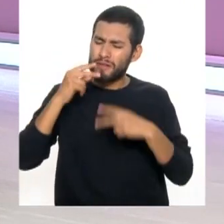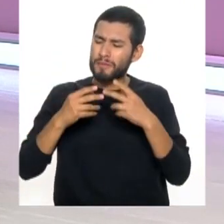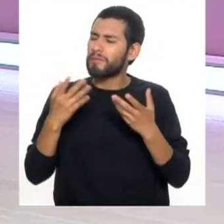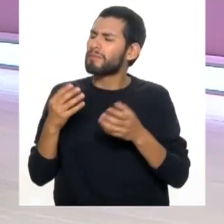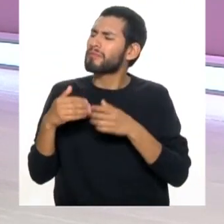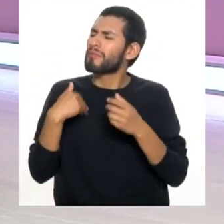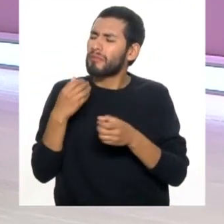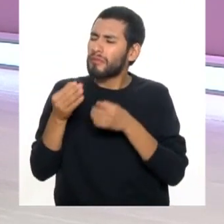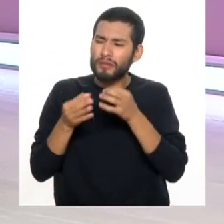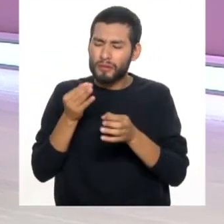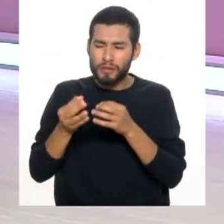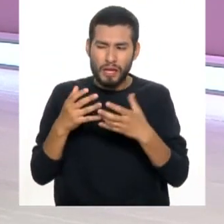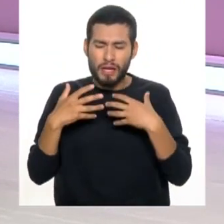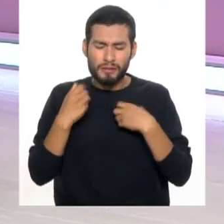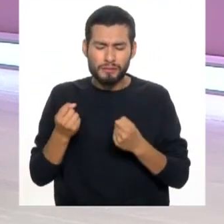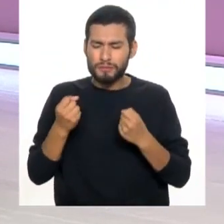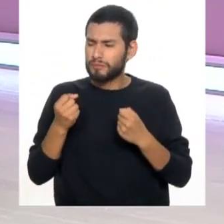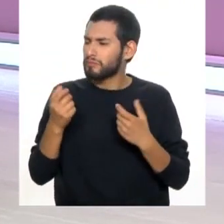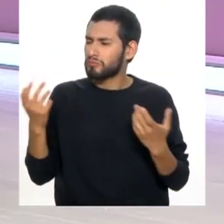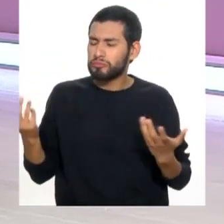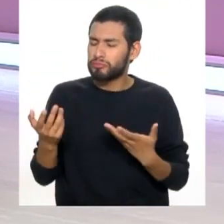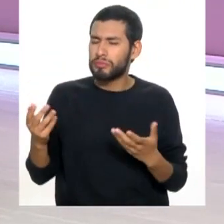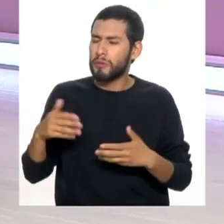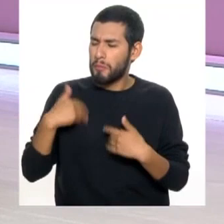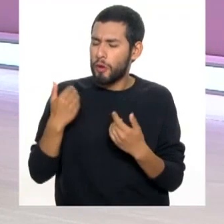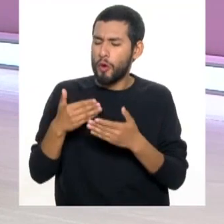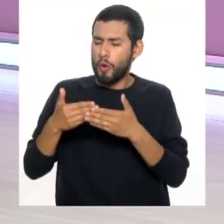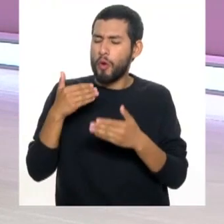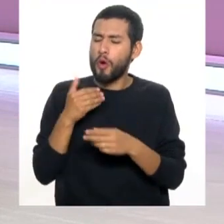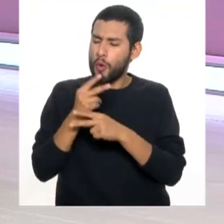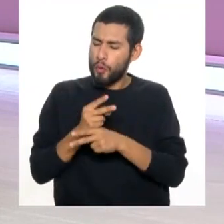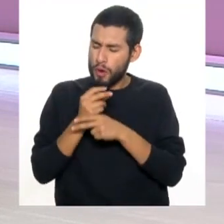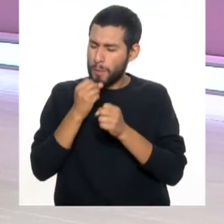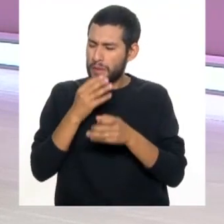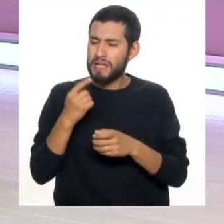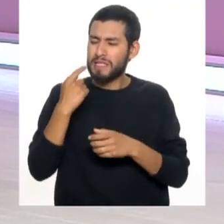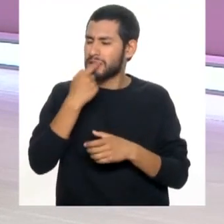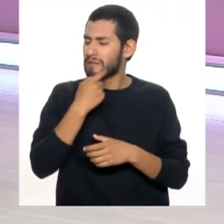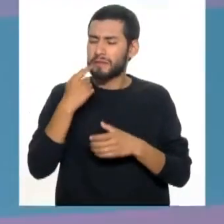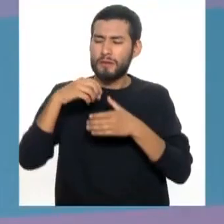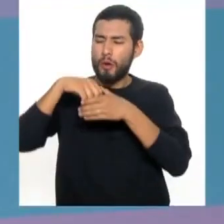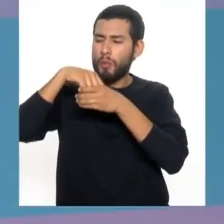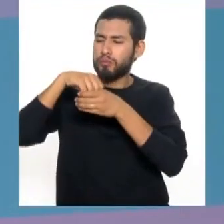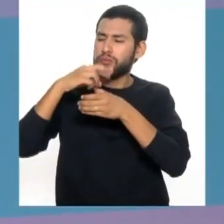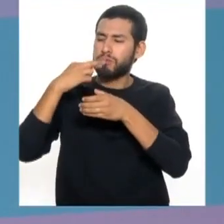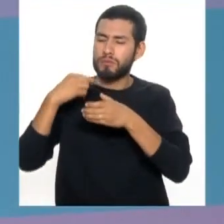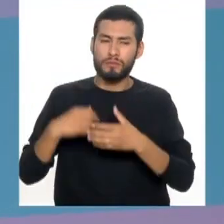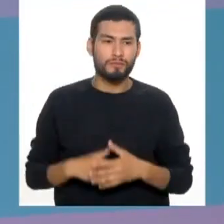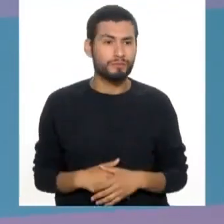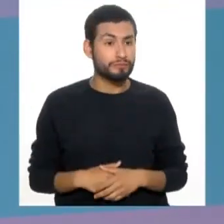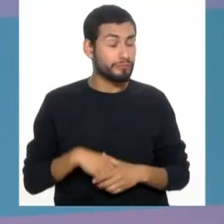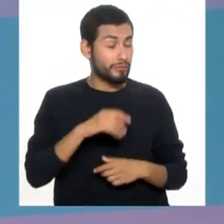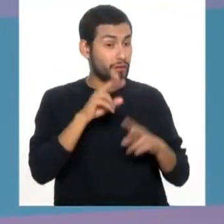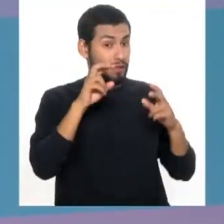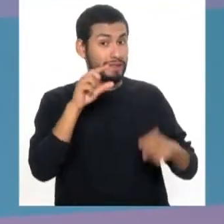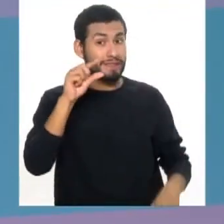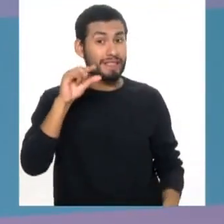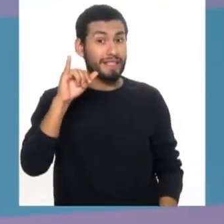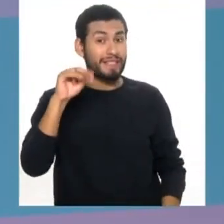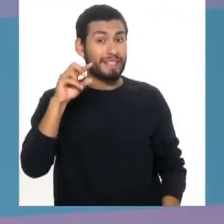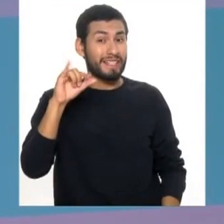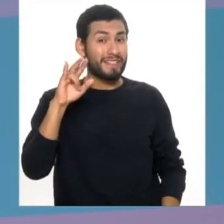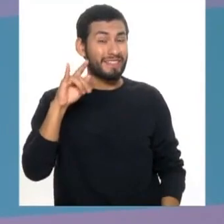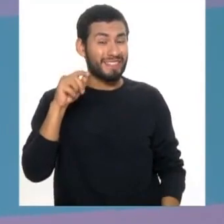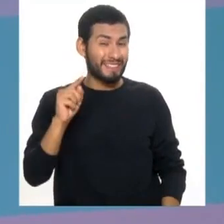explicaciones del caso para saber qué hacemos para mantener bien nuestras encías. Claro doctor, mire, el problema de la gingivitis que es la primera